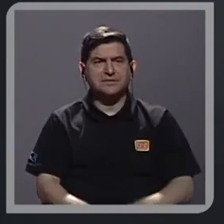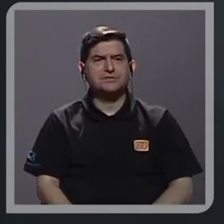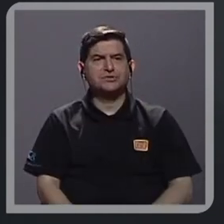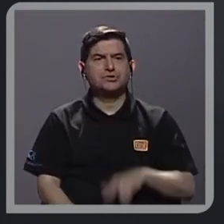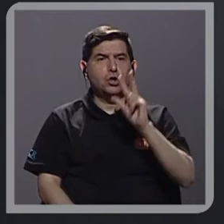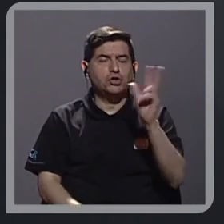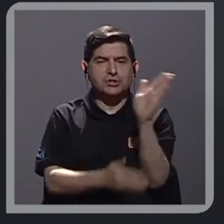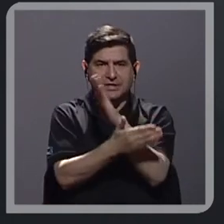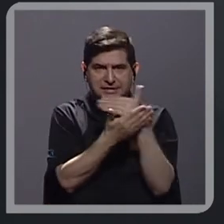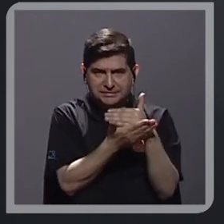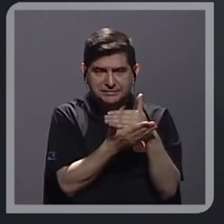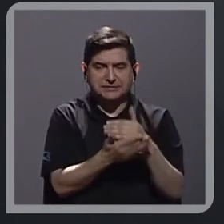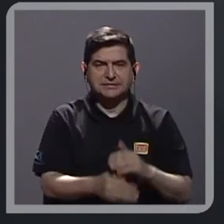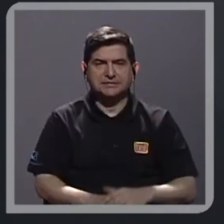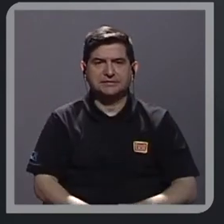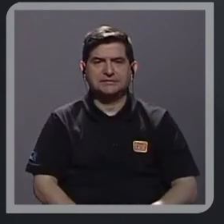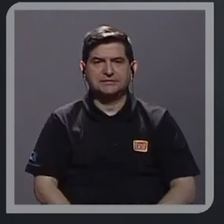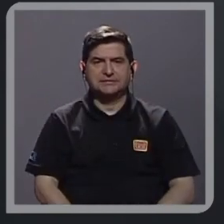tripartita.